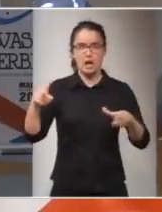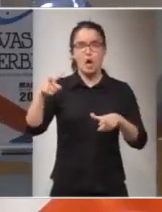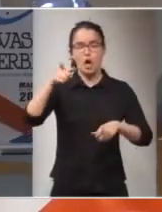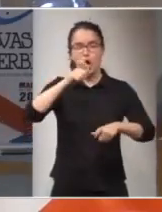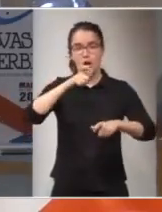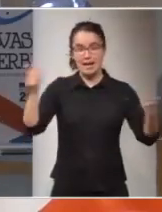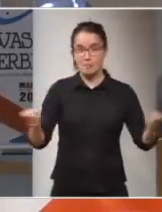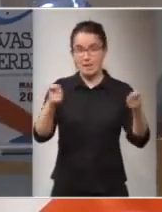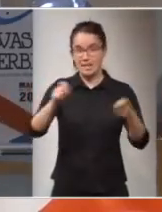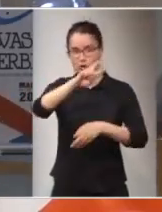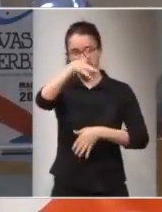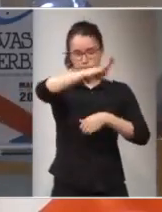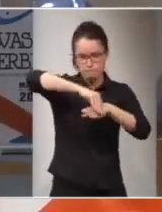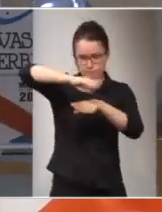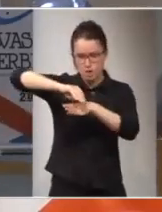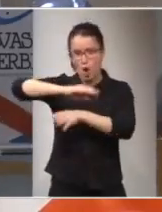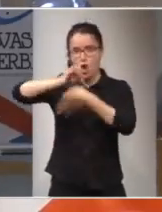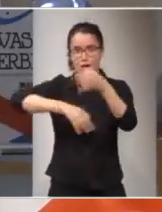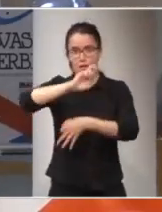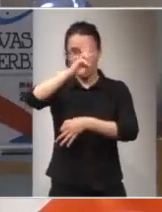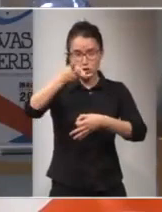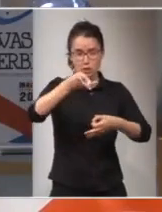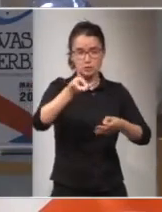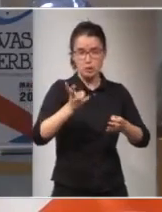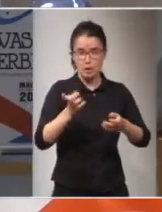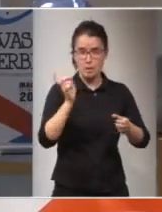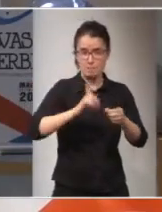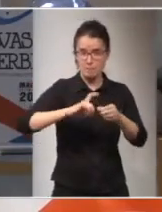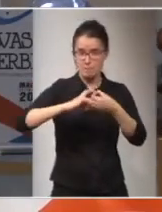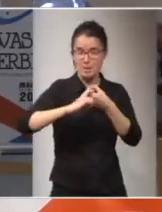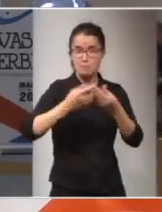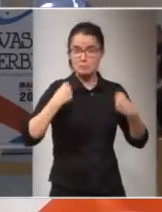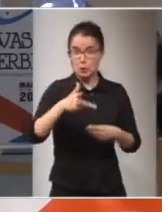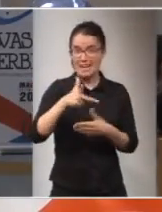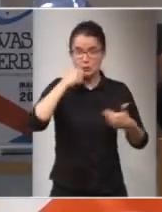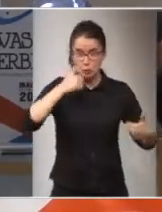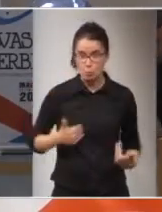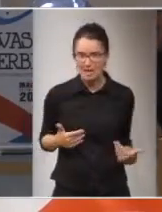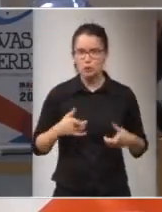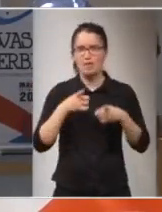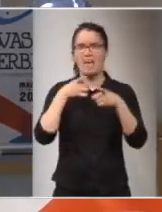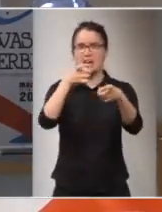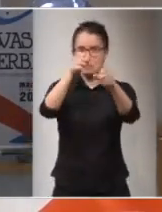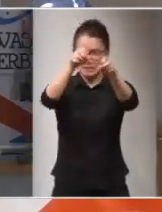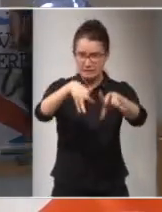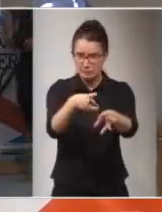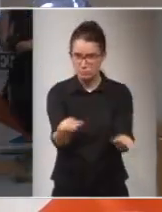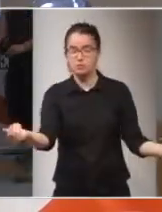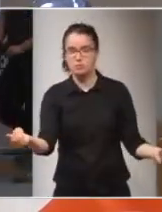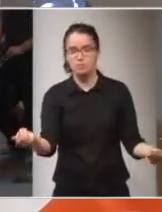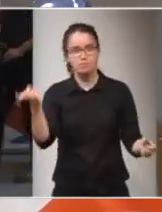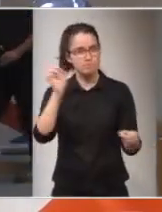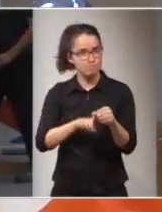campañas a otras organizaciones de derechos humanos y de desarme que son afines no